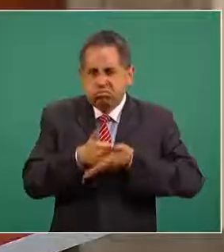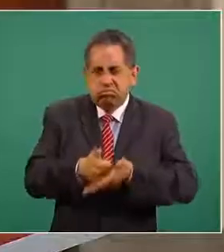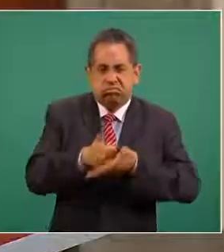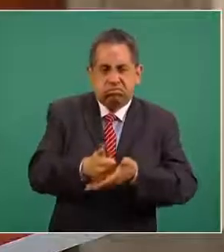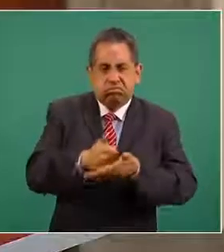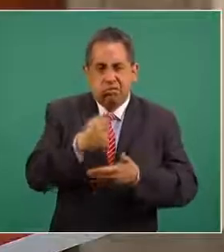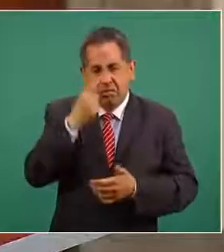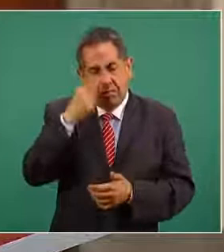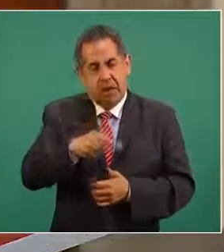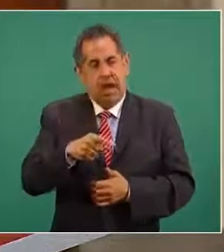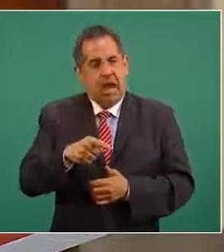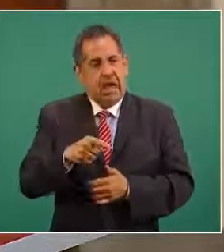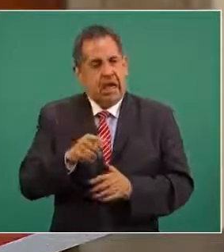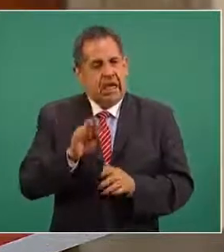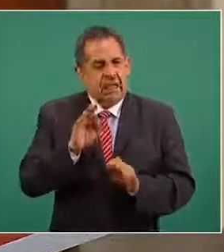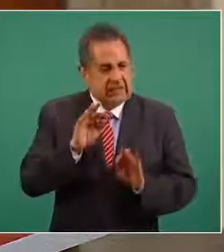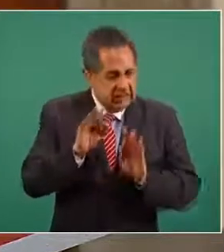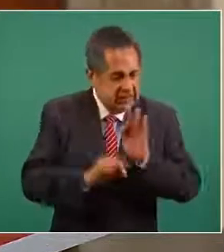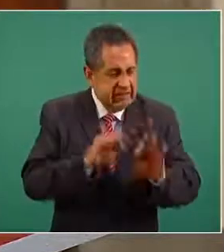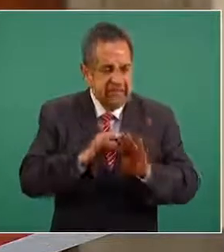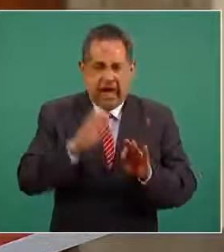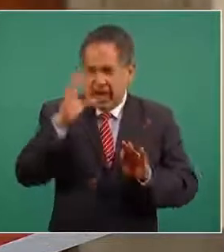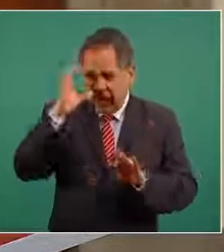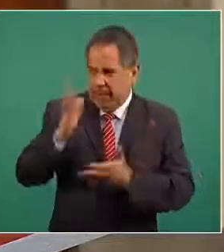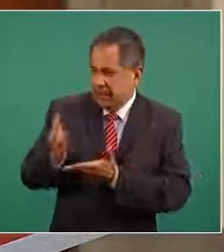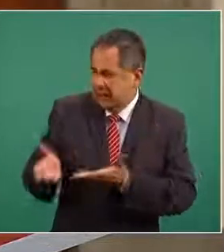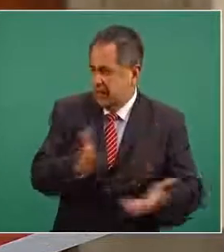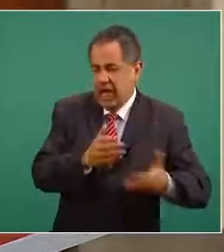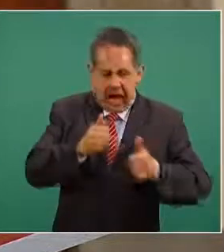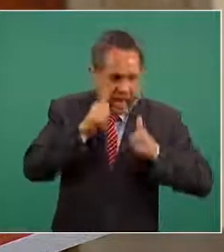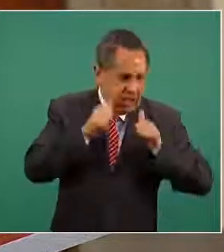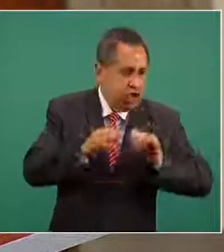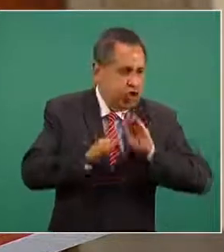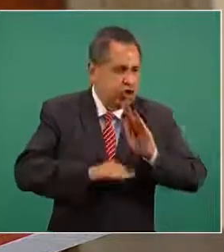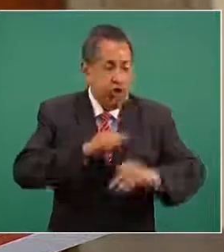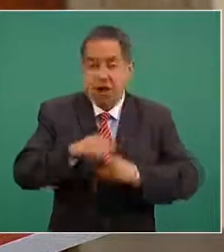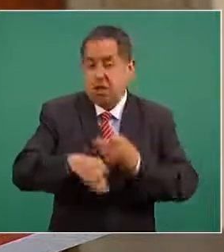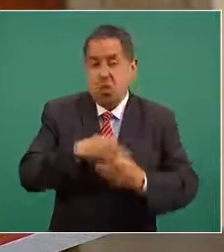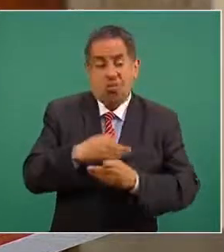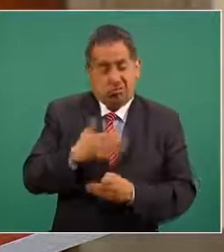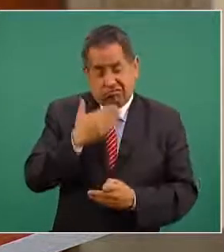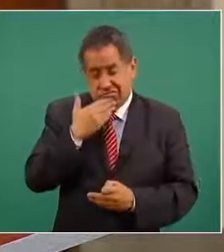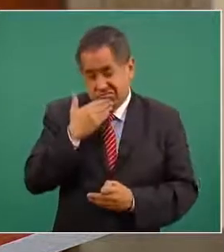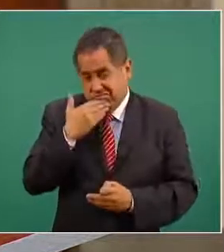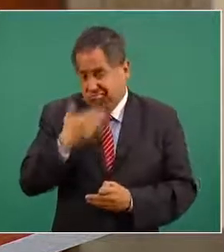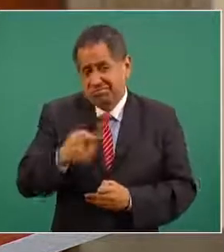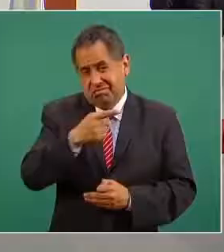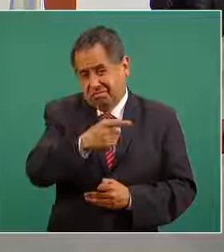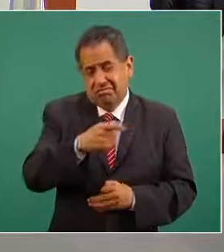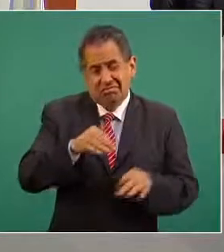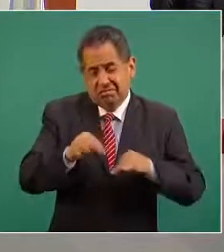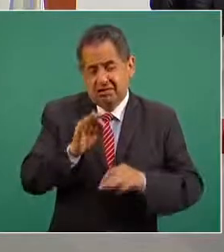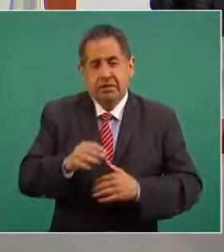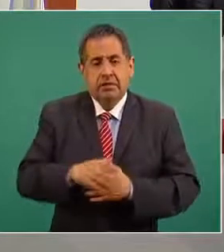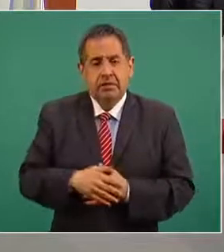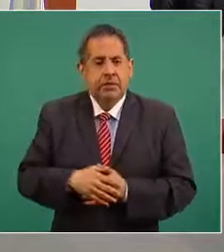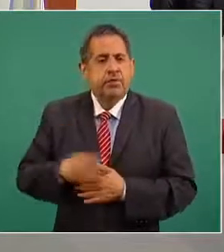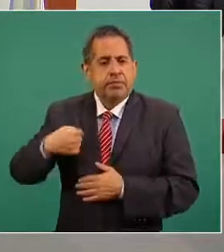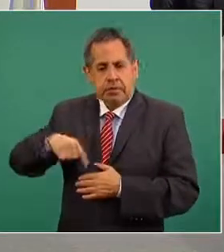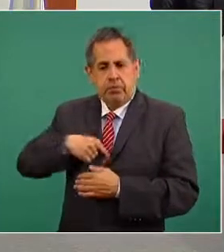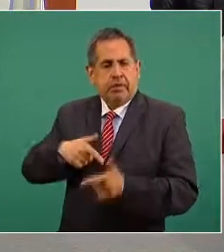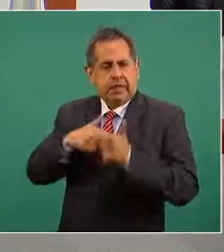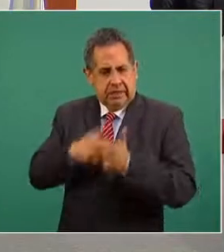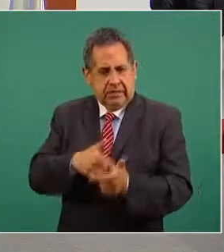no falten las camas y se atienda a todos los enfermos nosotros vamos a seguir